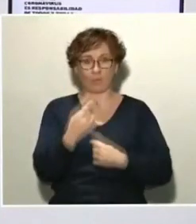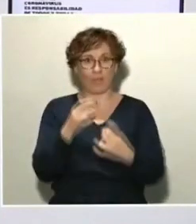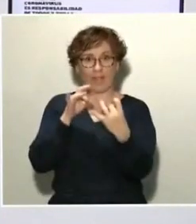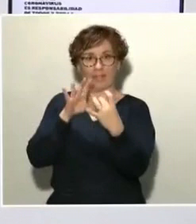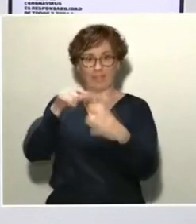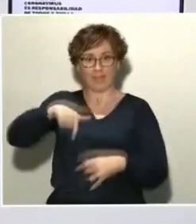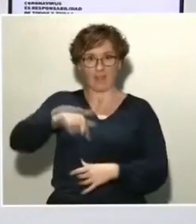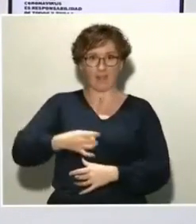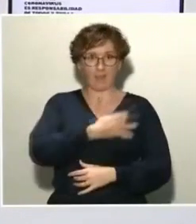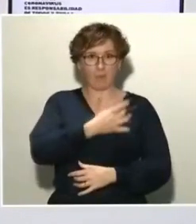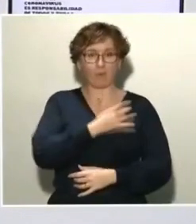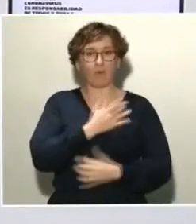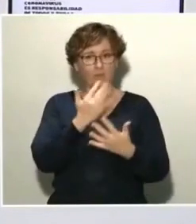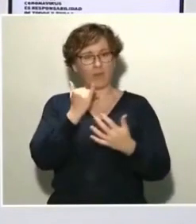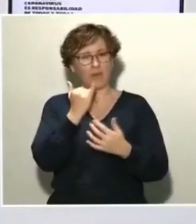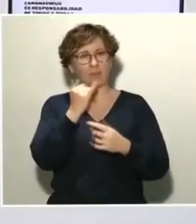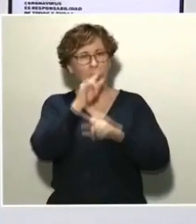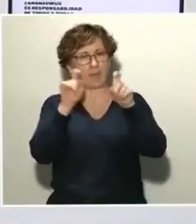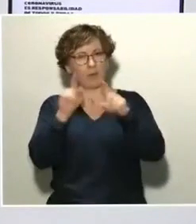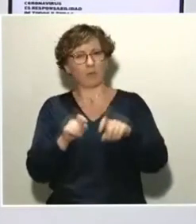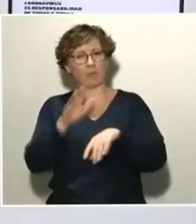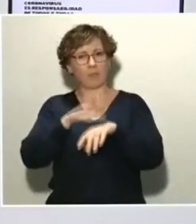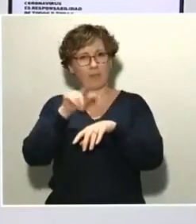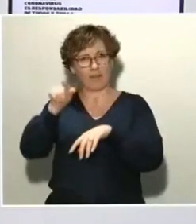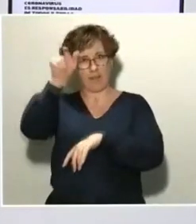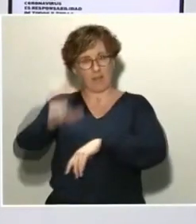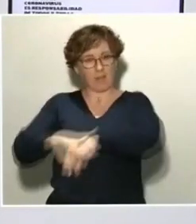preguntas también para el Ministro de Ciencia.